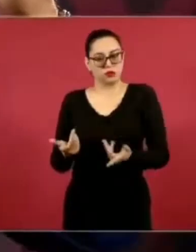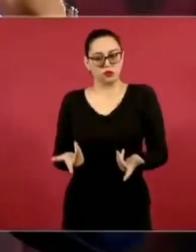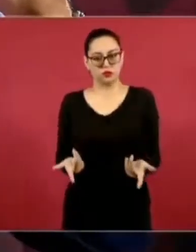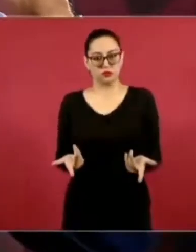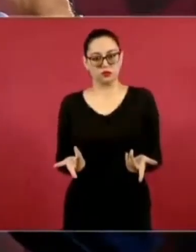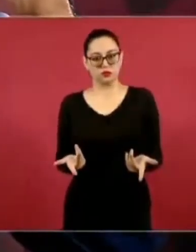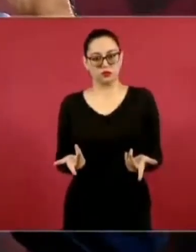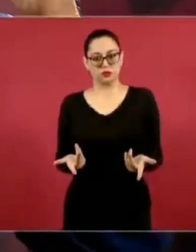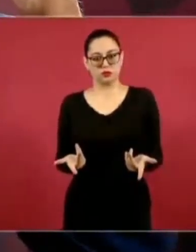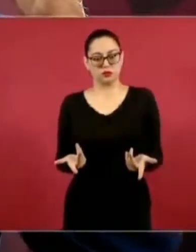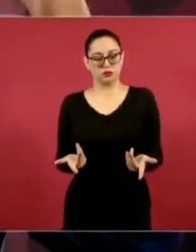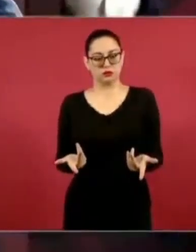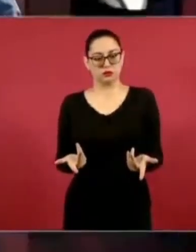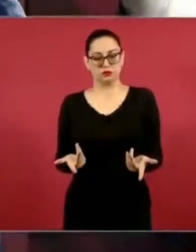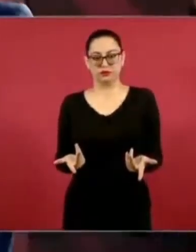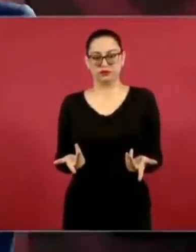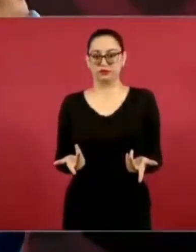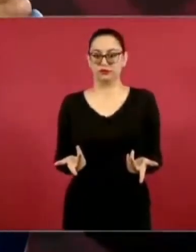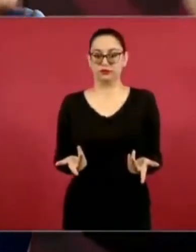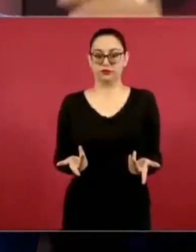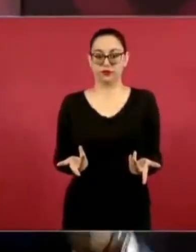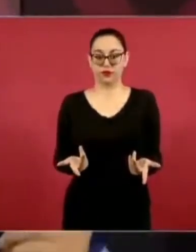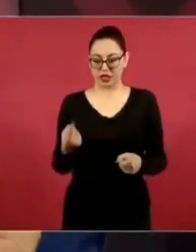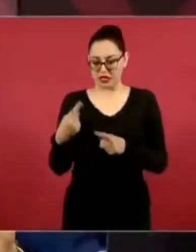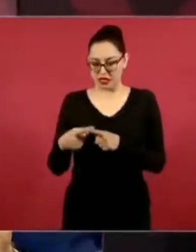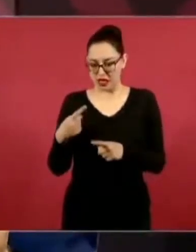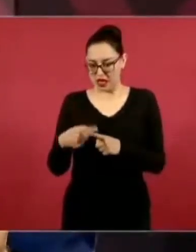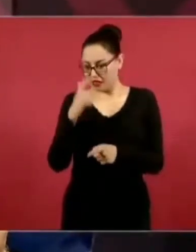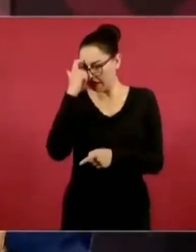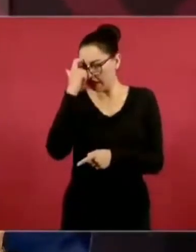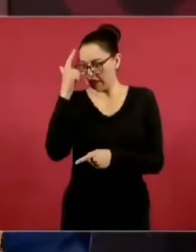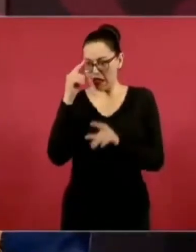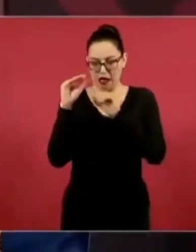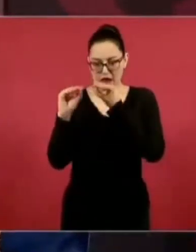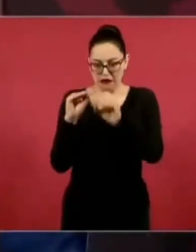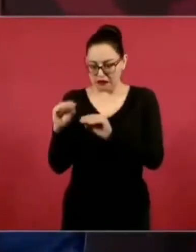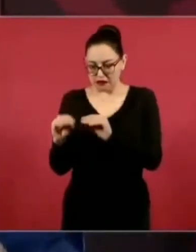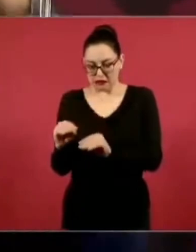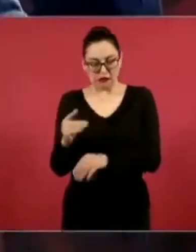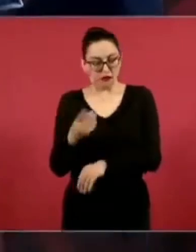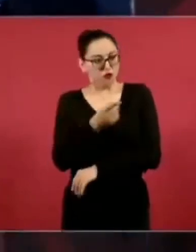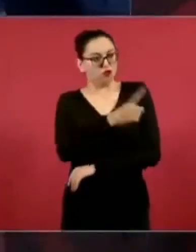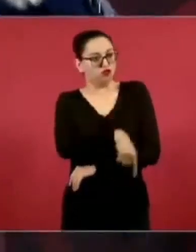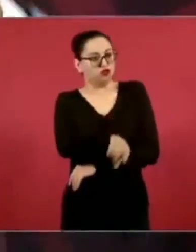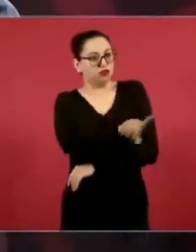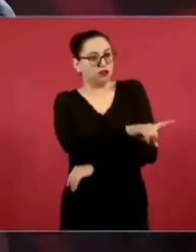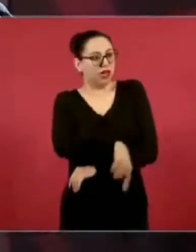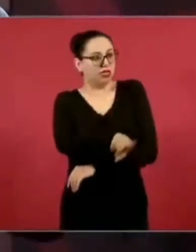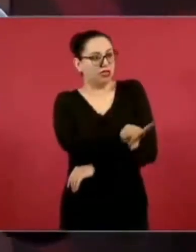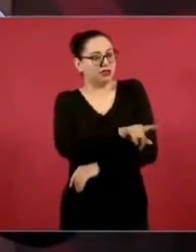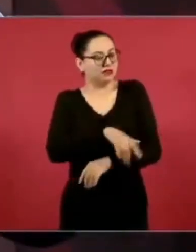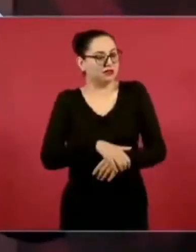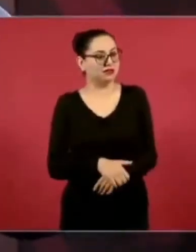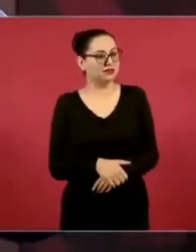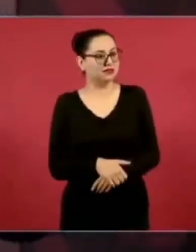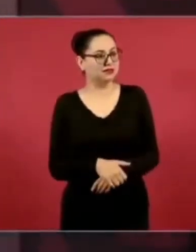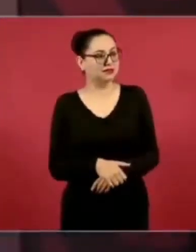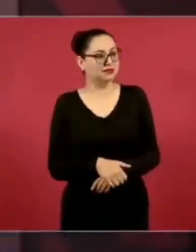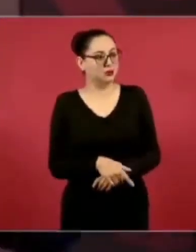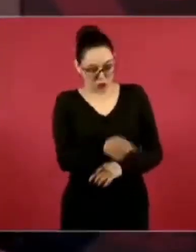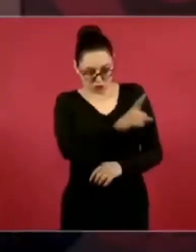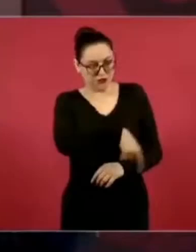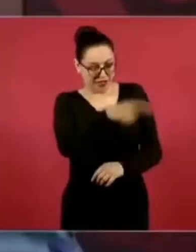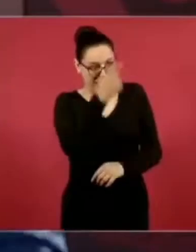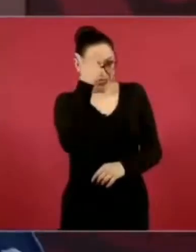ellos reformaron y es la misma Constitución o